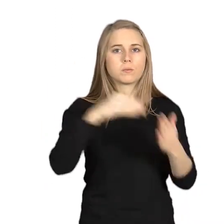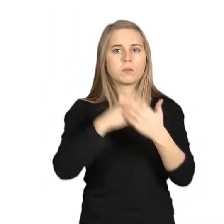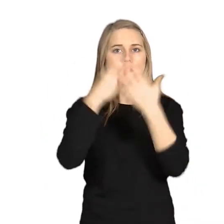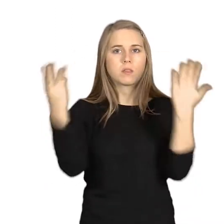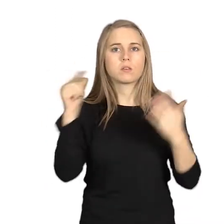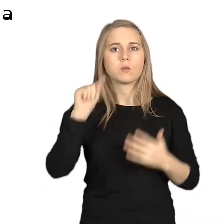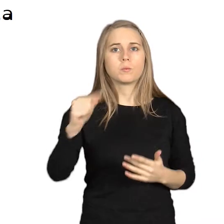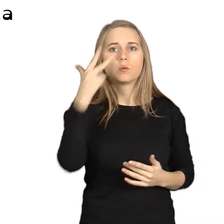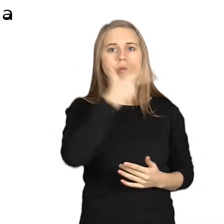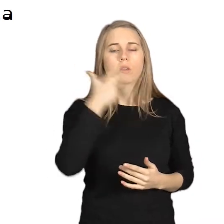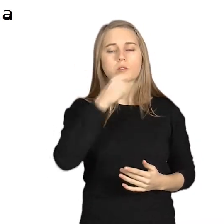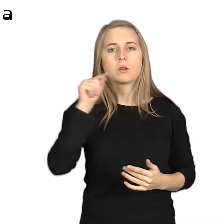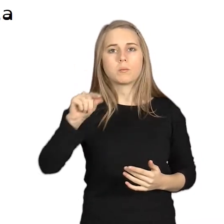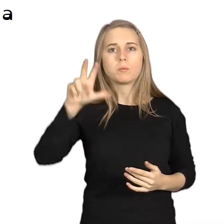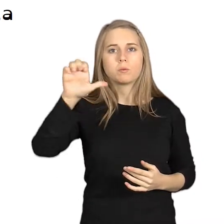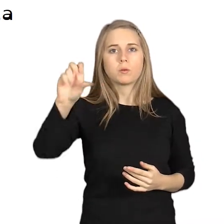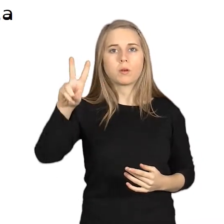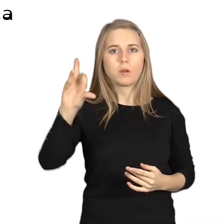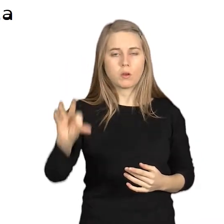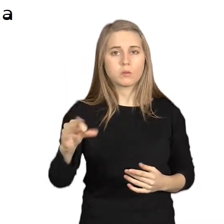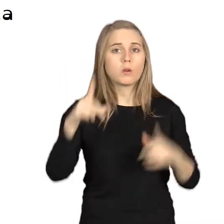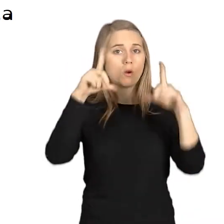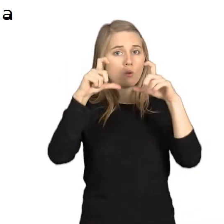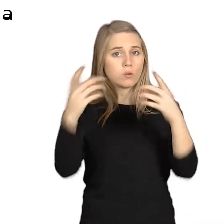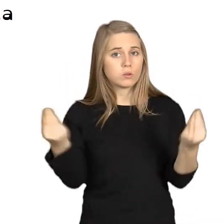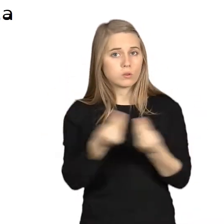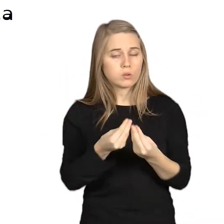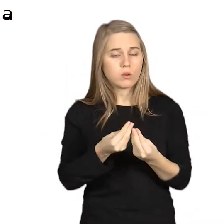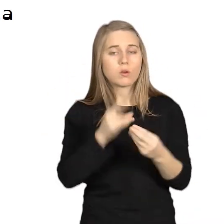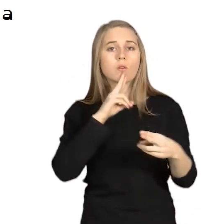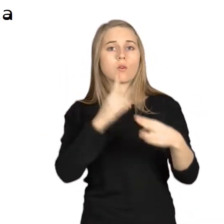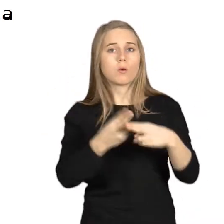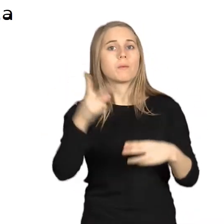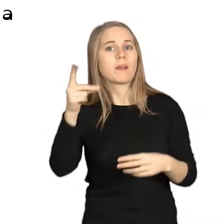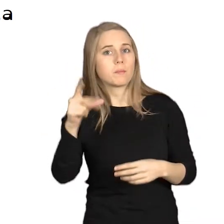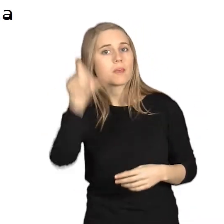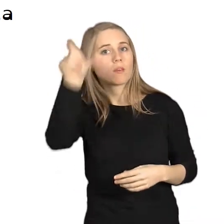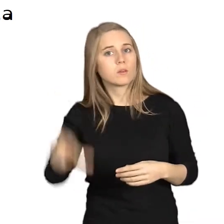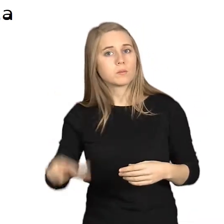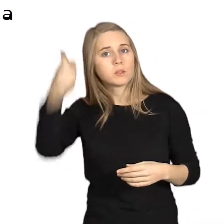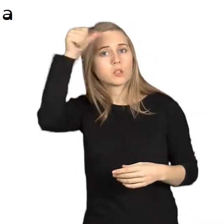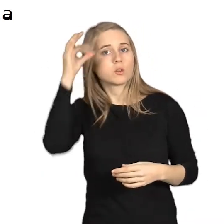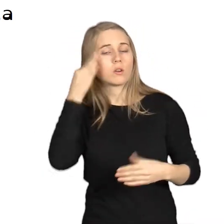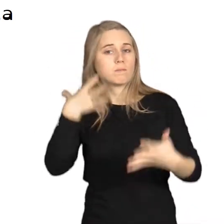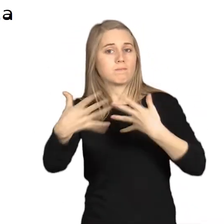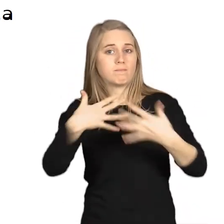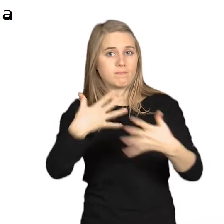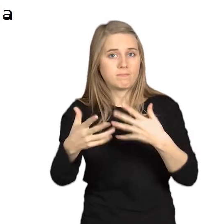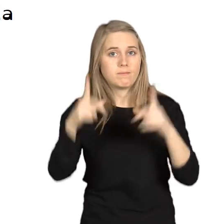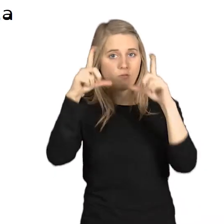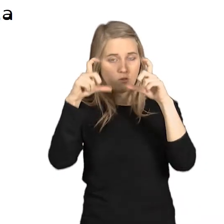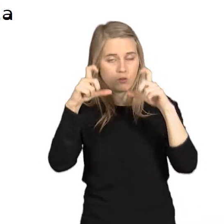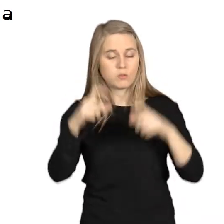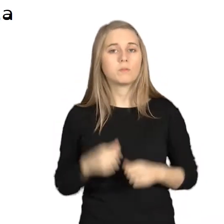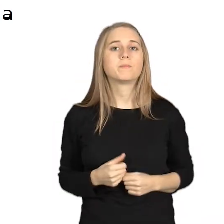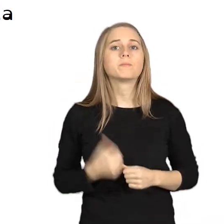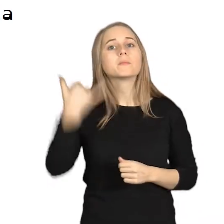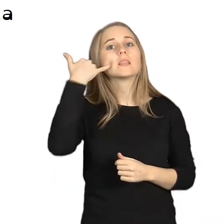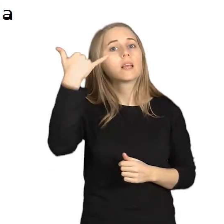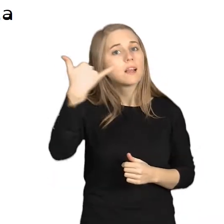.icastola.eus Escribir junto a las fotos, nombre y apellidos del autor o autora de la foto,